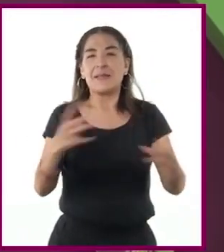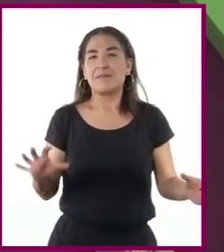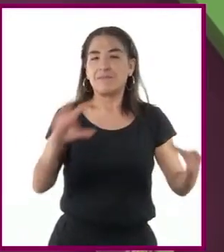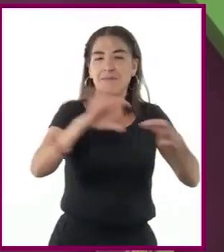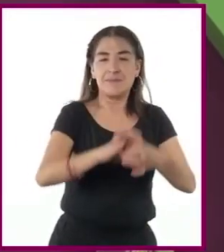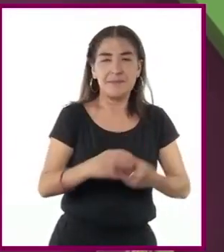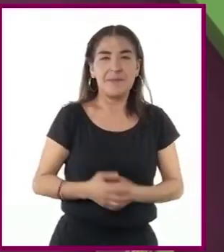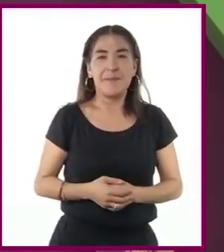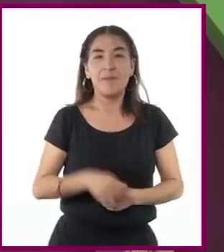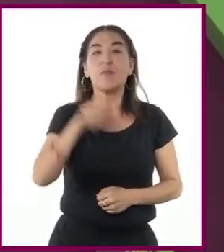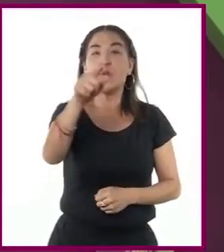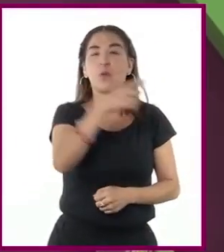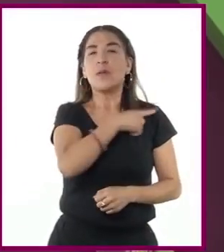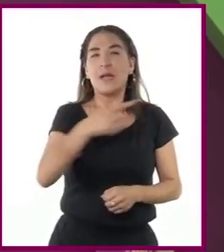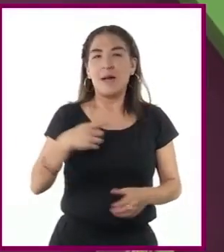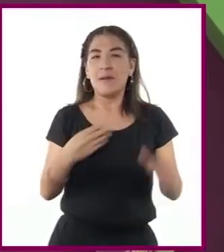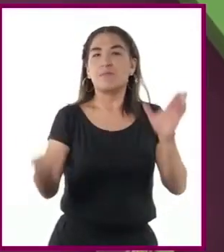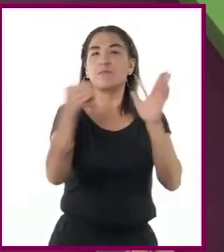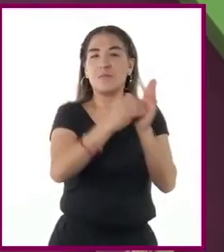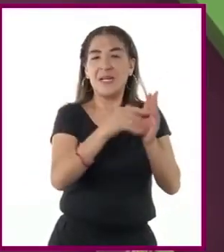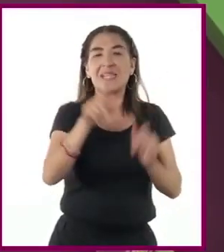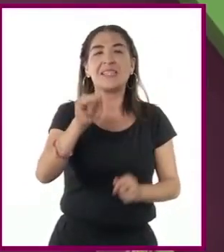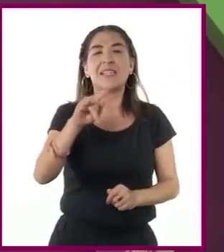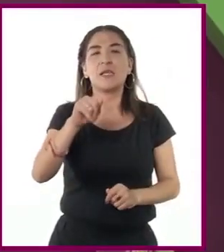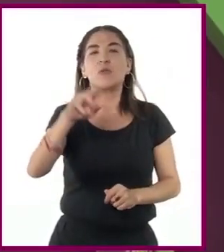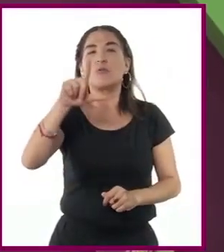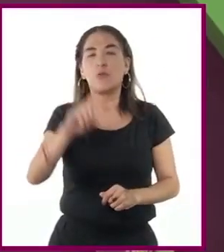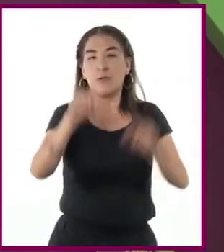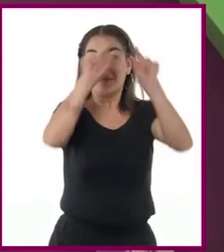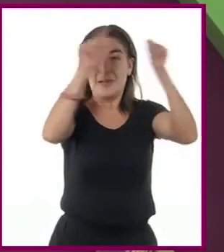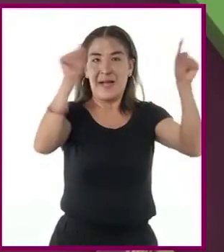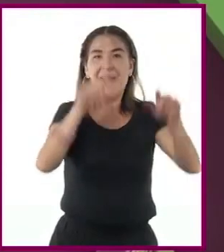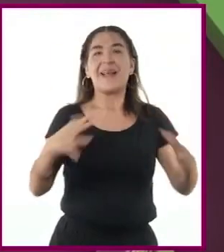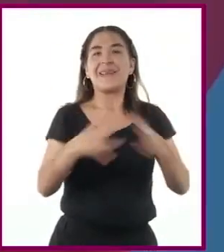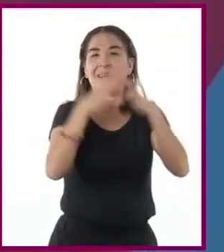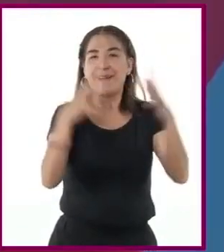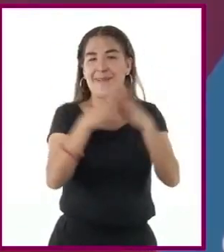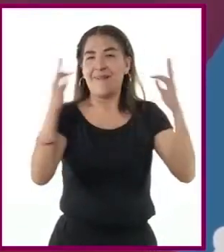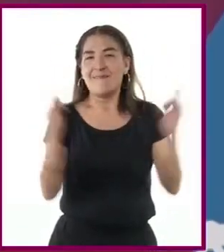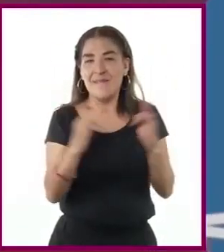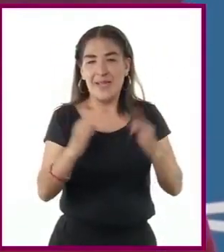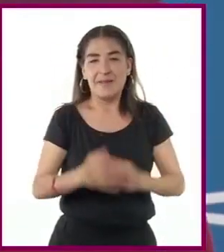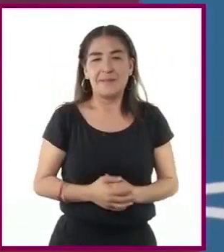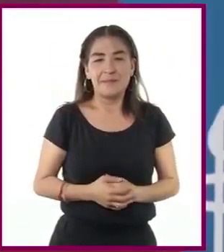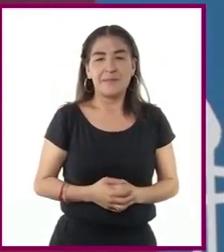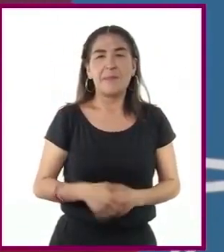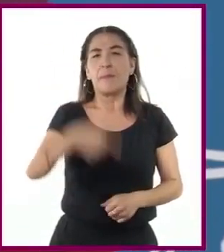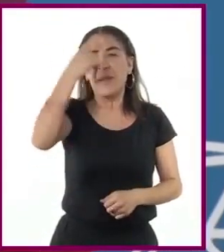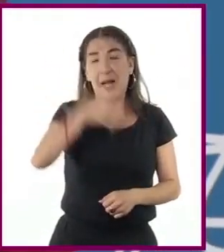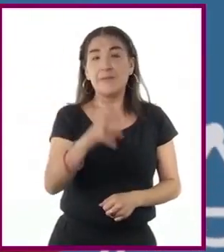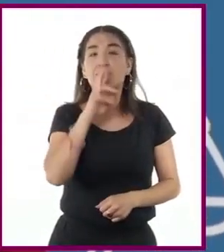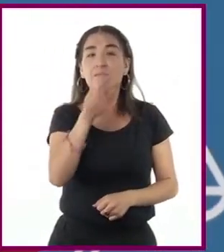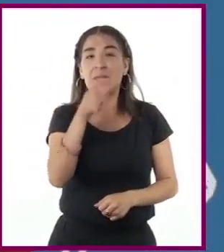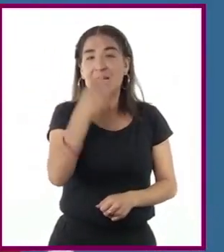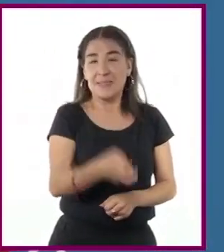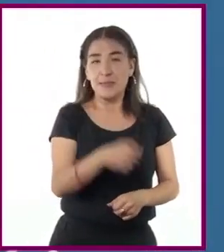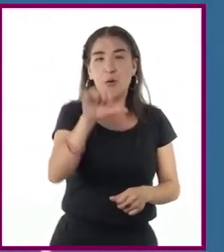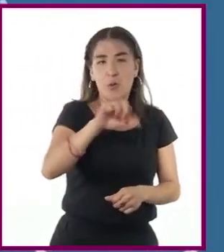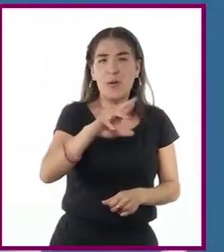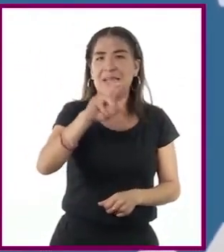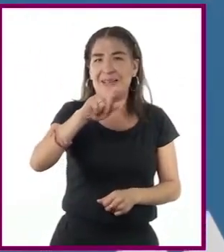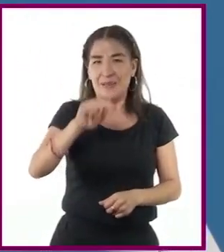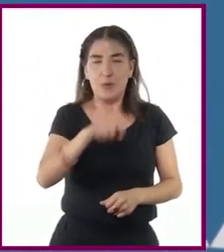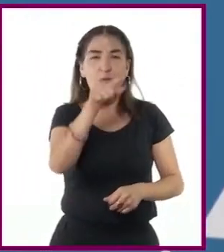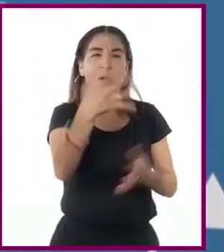No olviden colocar el título del esquema, que es Guerra Fría. Para resolver el reto de la sesión, no duden en